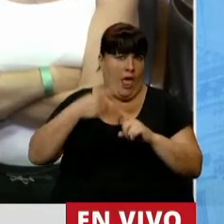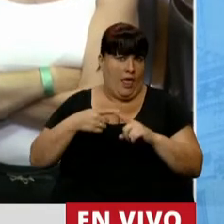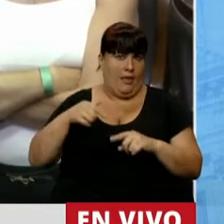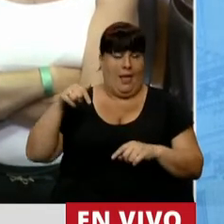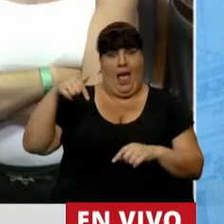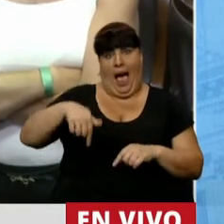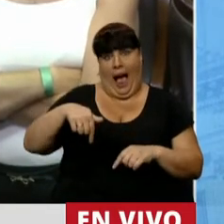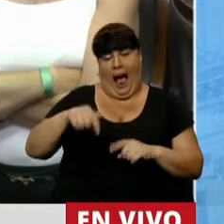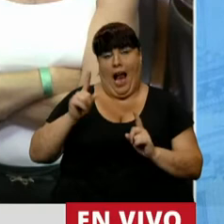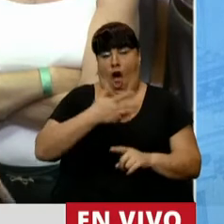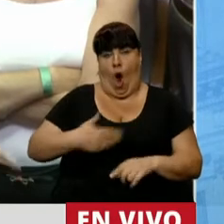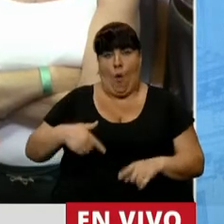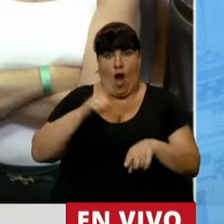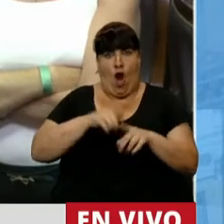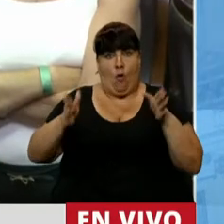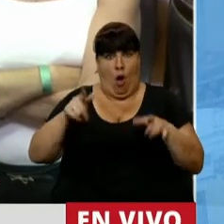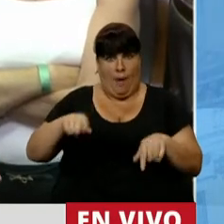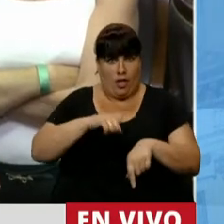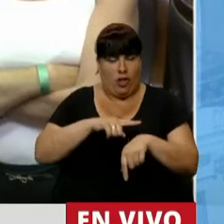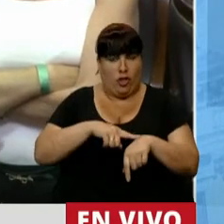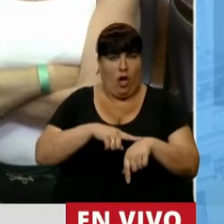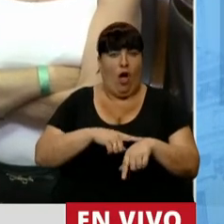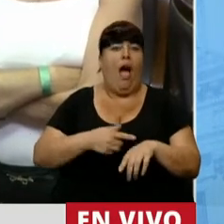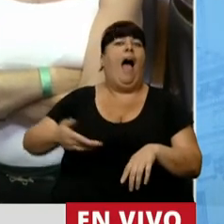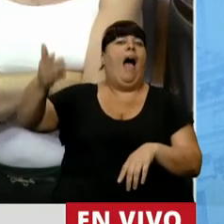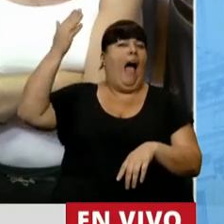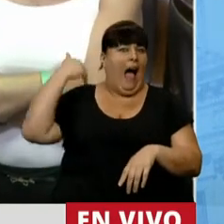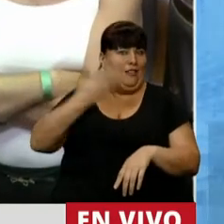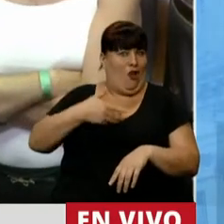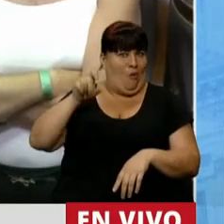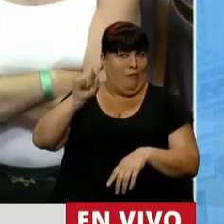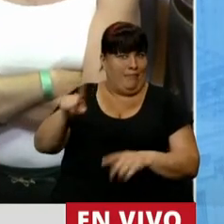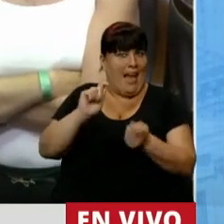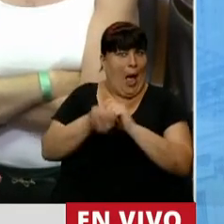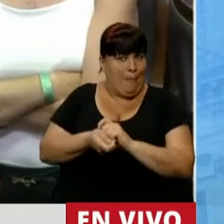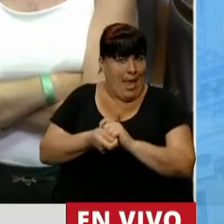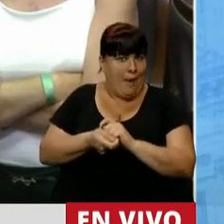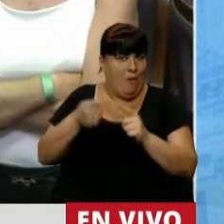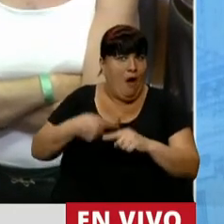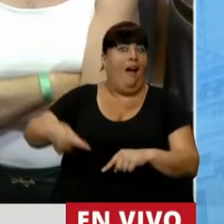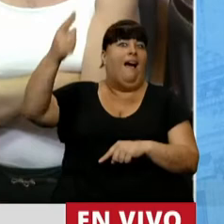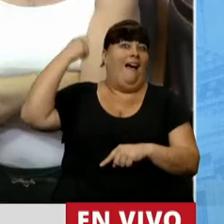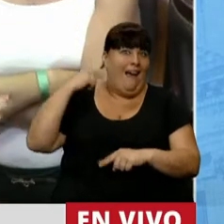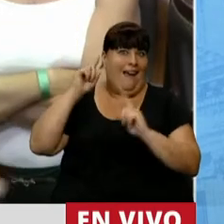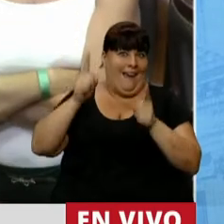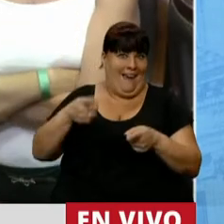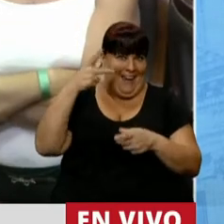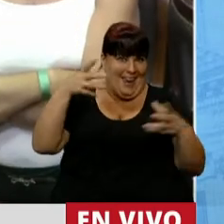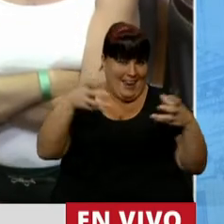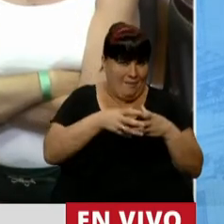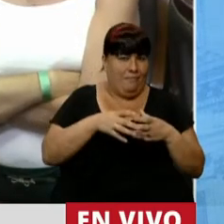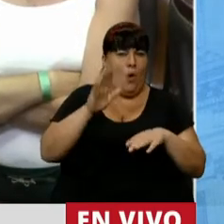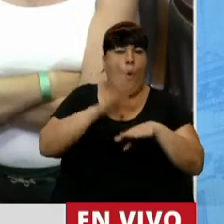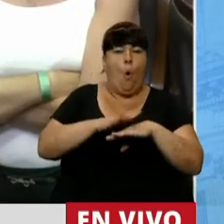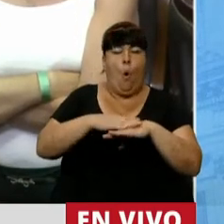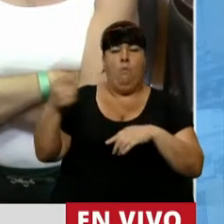nos están gobernando en este periodo en el anterior y en el anterior se echan